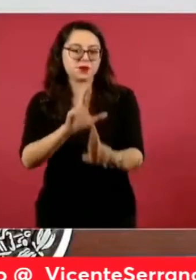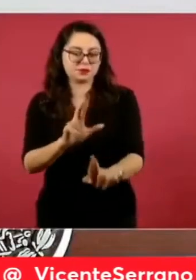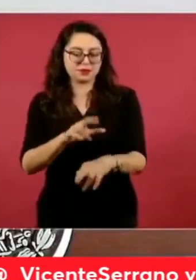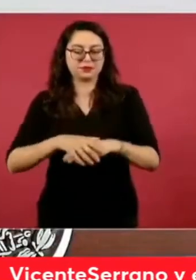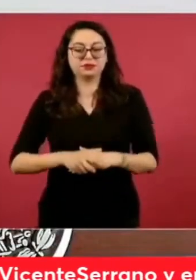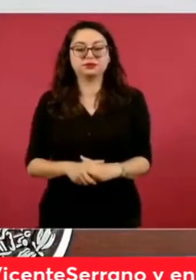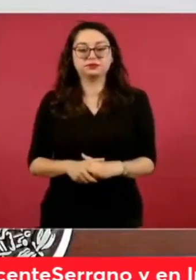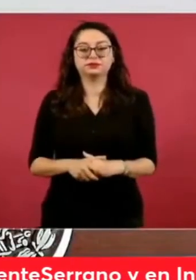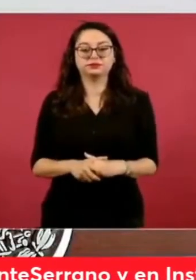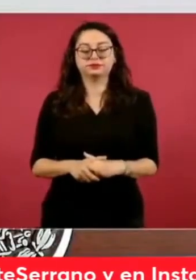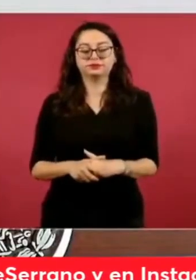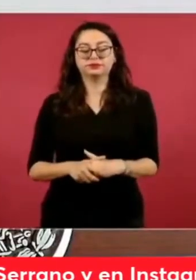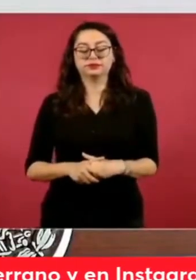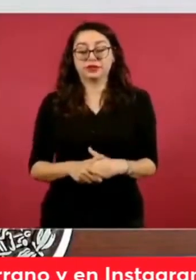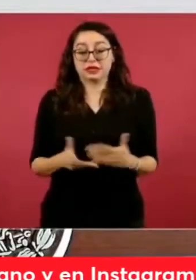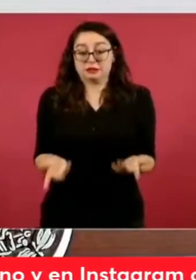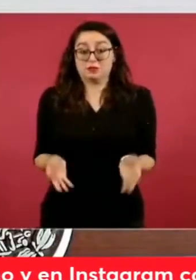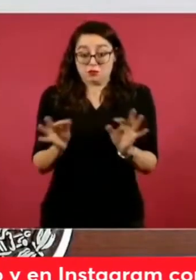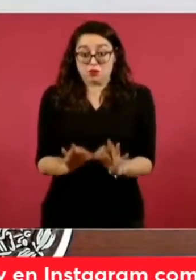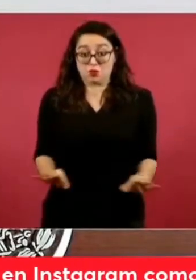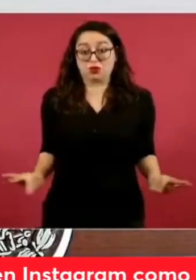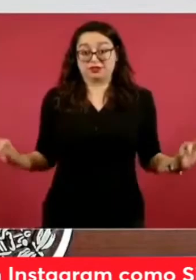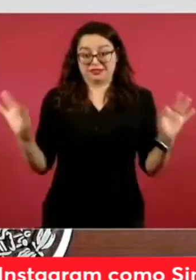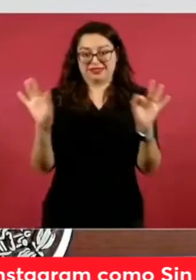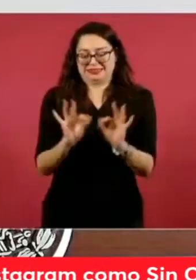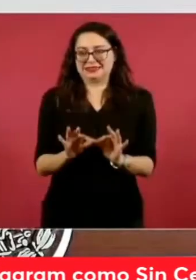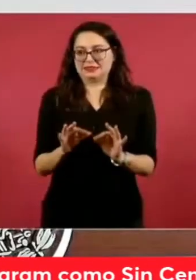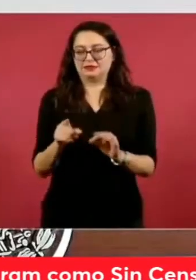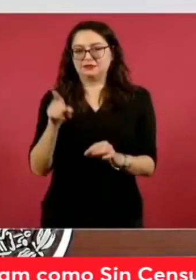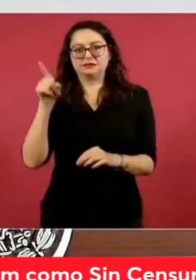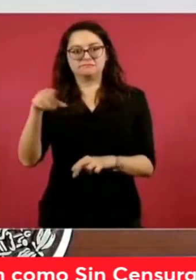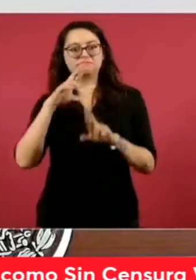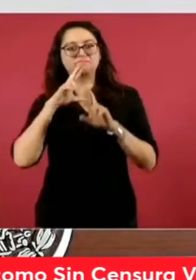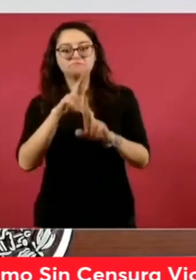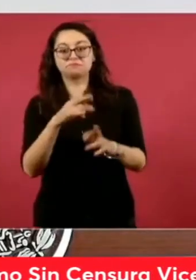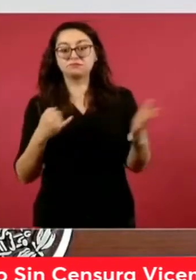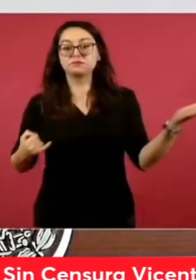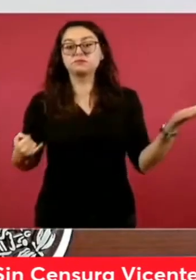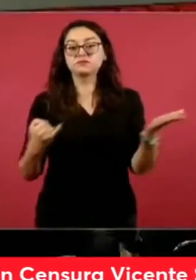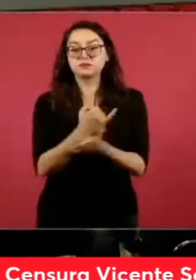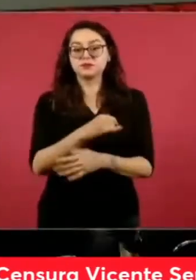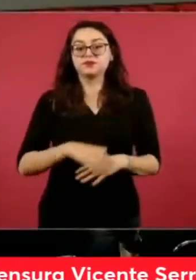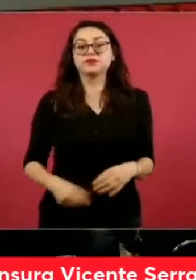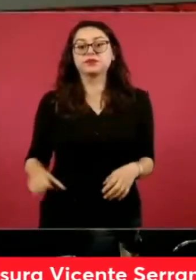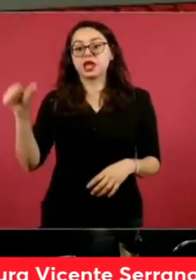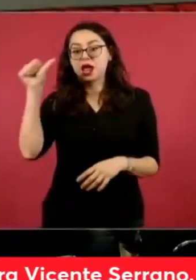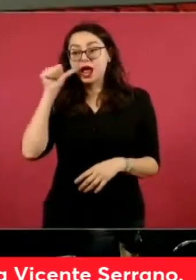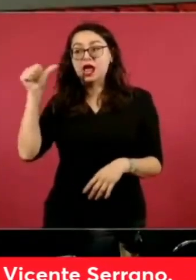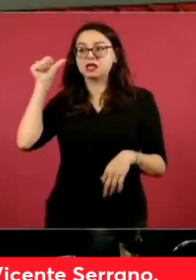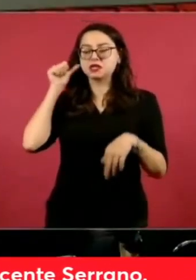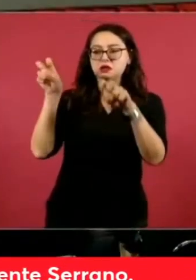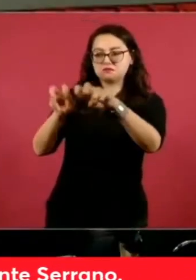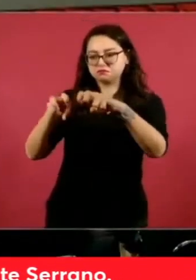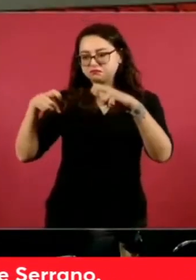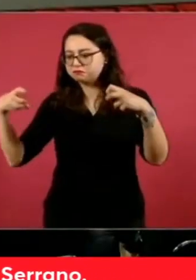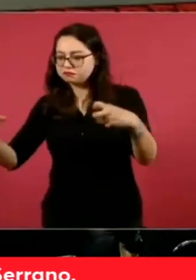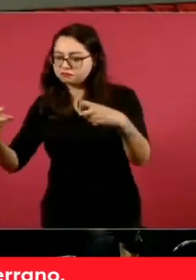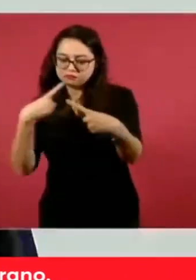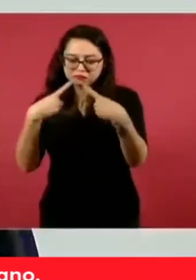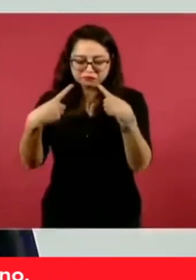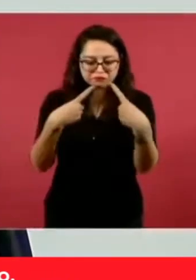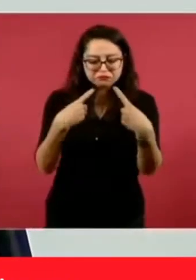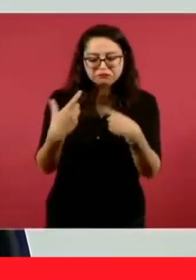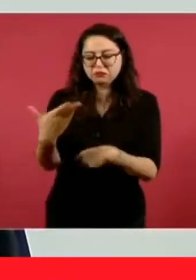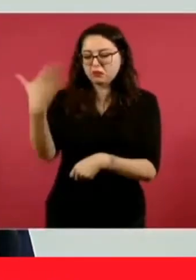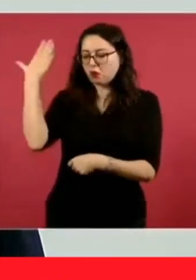Por eso es tan importante esta decisión. Ayer se declaró por unanimidad la validez de la